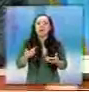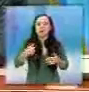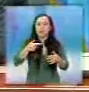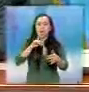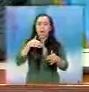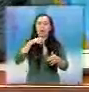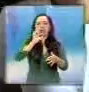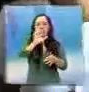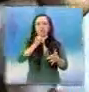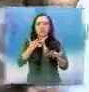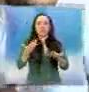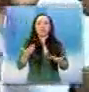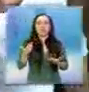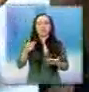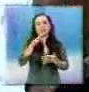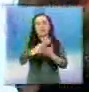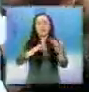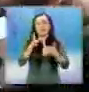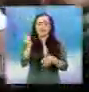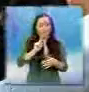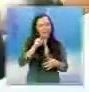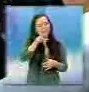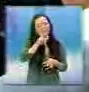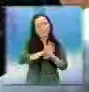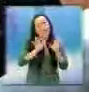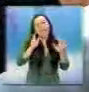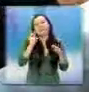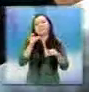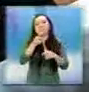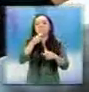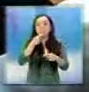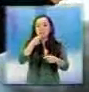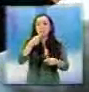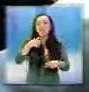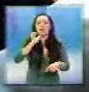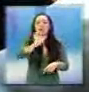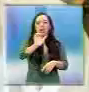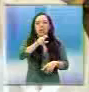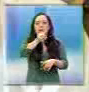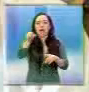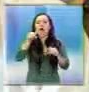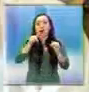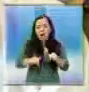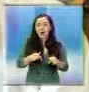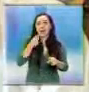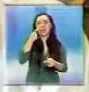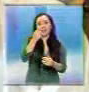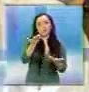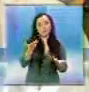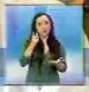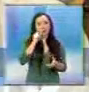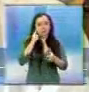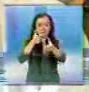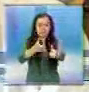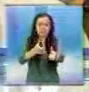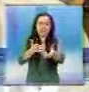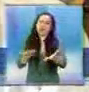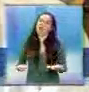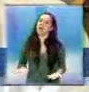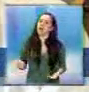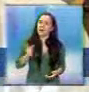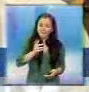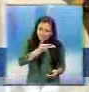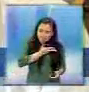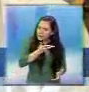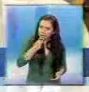ya no se puede arreglar, por más que se justifique, su credibilidad ya está por los suelos. Hay siete soldados,